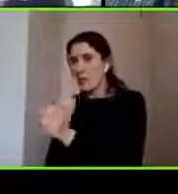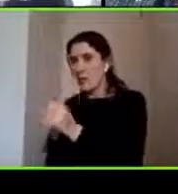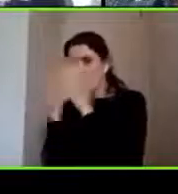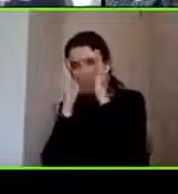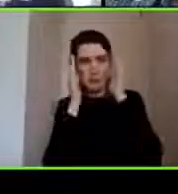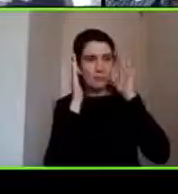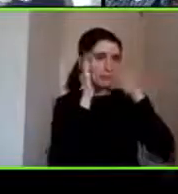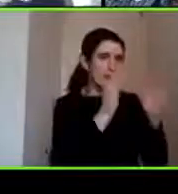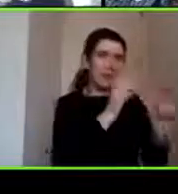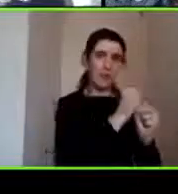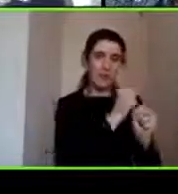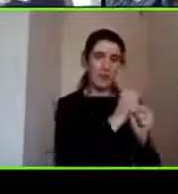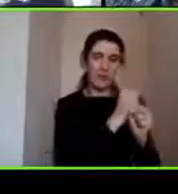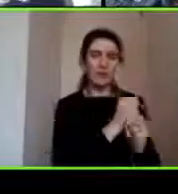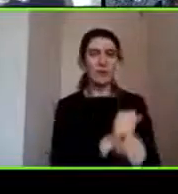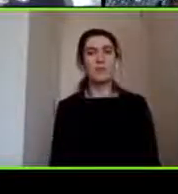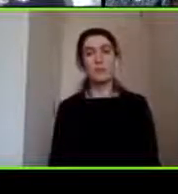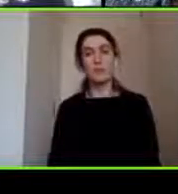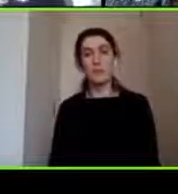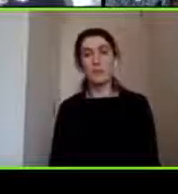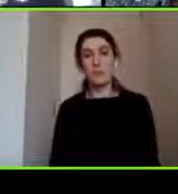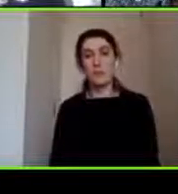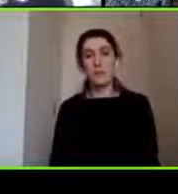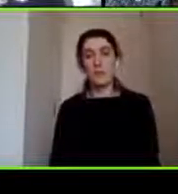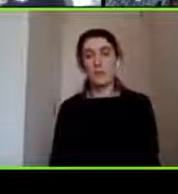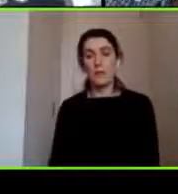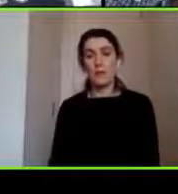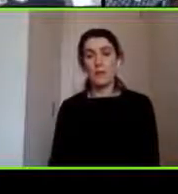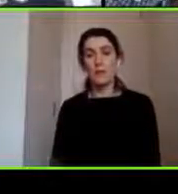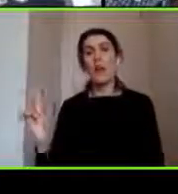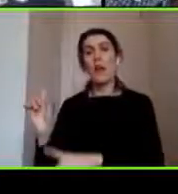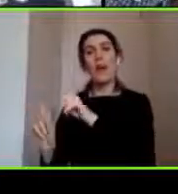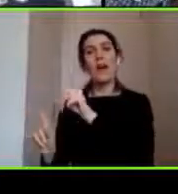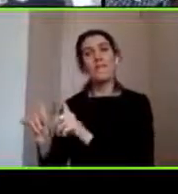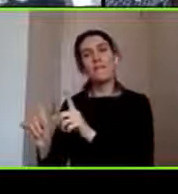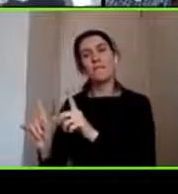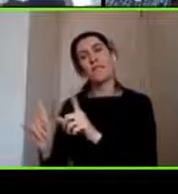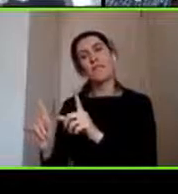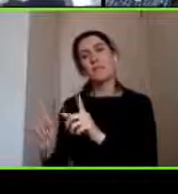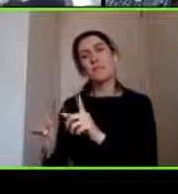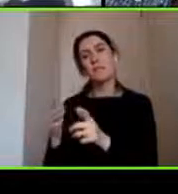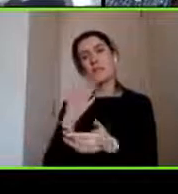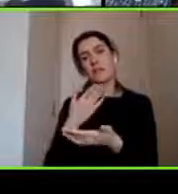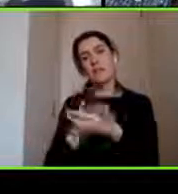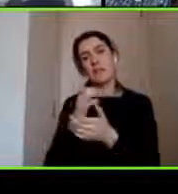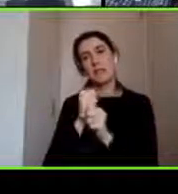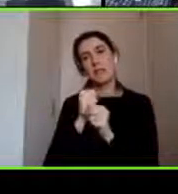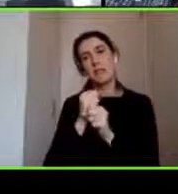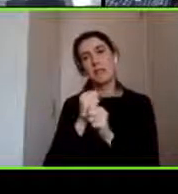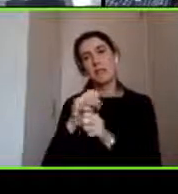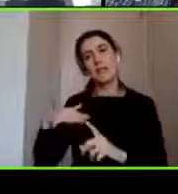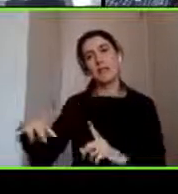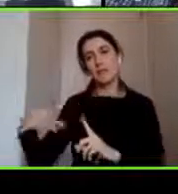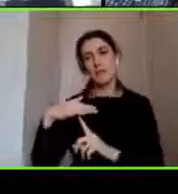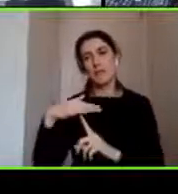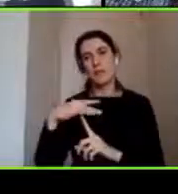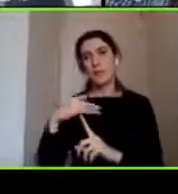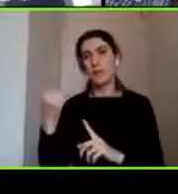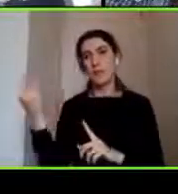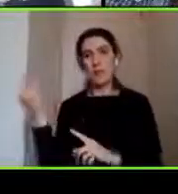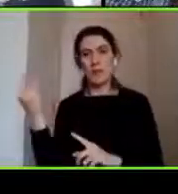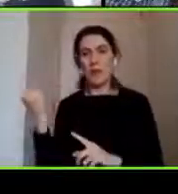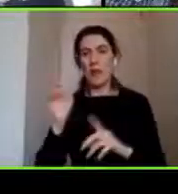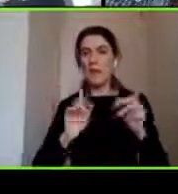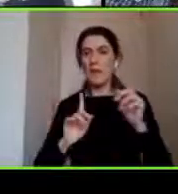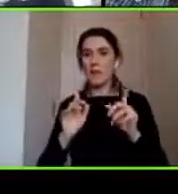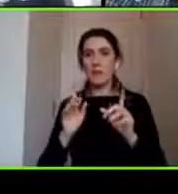Sí mira a veces uno cuando trabaja en esto de como situaciones de emergencia a se pone un poco paranoico y